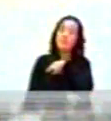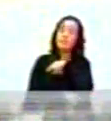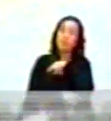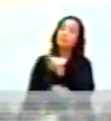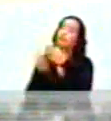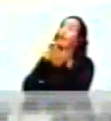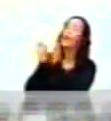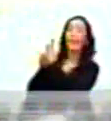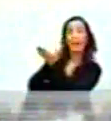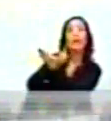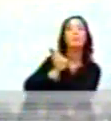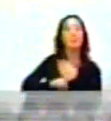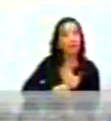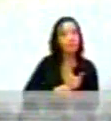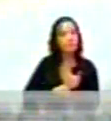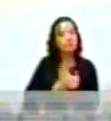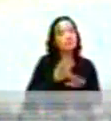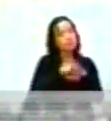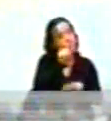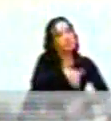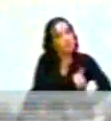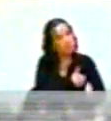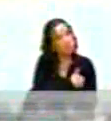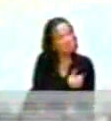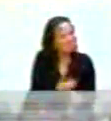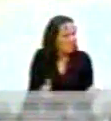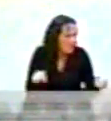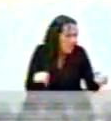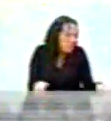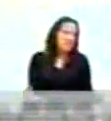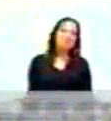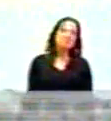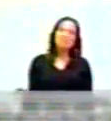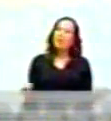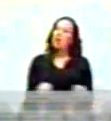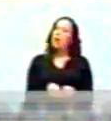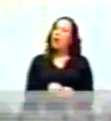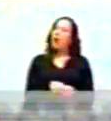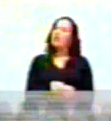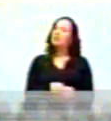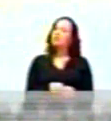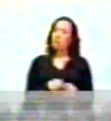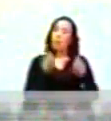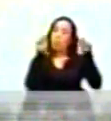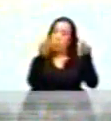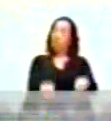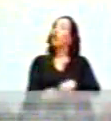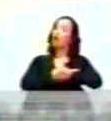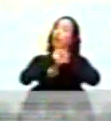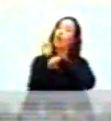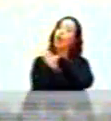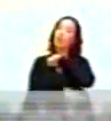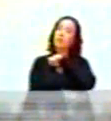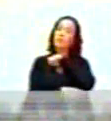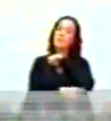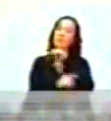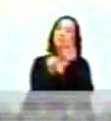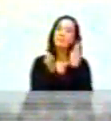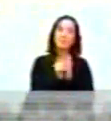ministro. Pero aquí tenemos que decir que es totalmente condenable que entre los